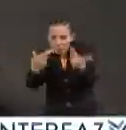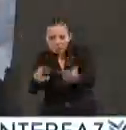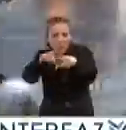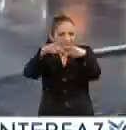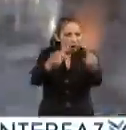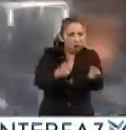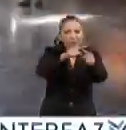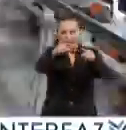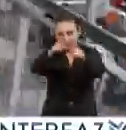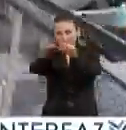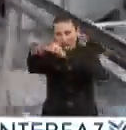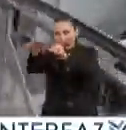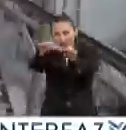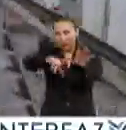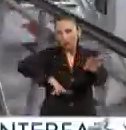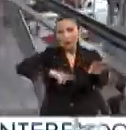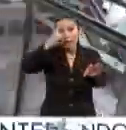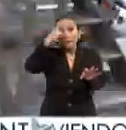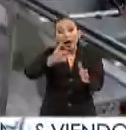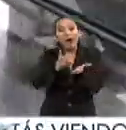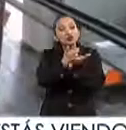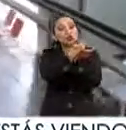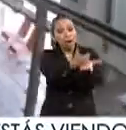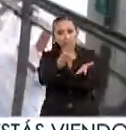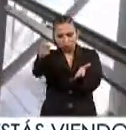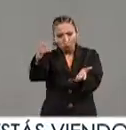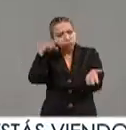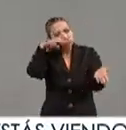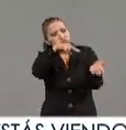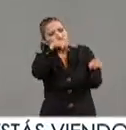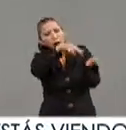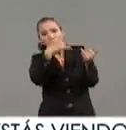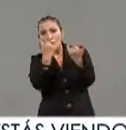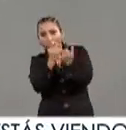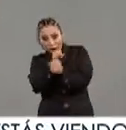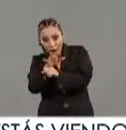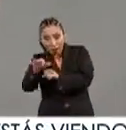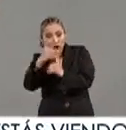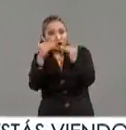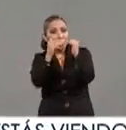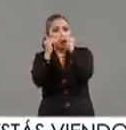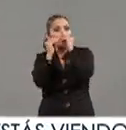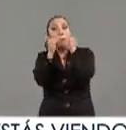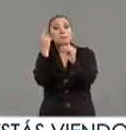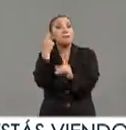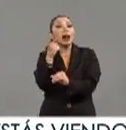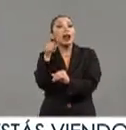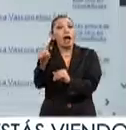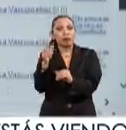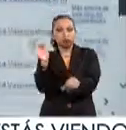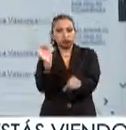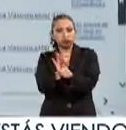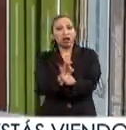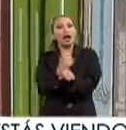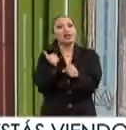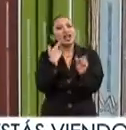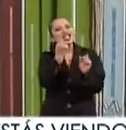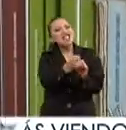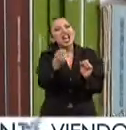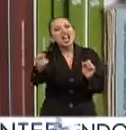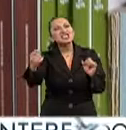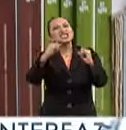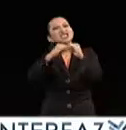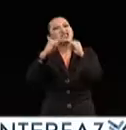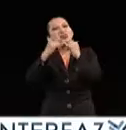por las diversas instituciones para favorecer el acceso y democratizar la información con el fin de fortalecer la identidad